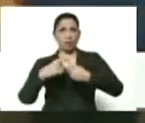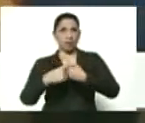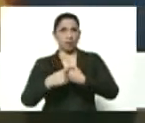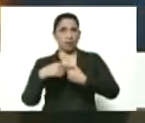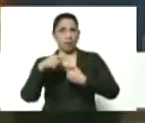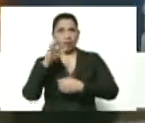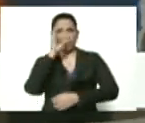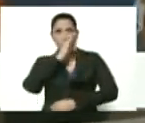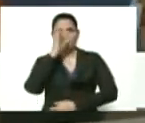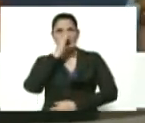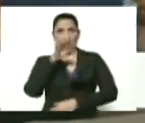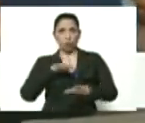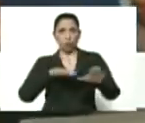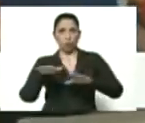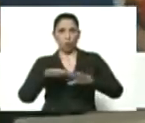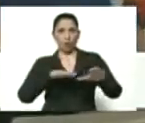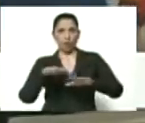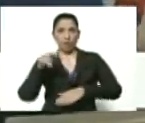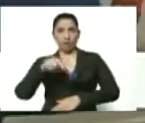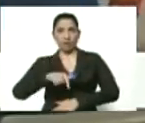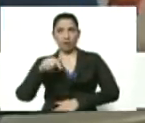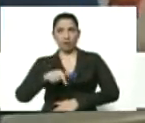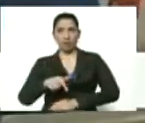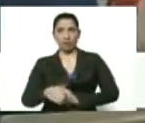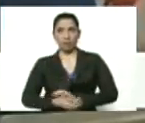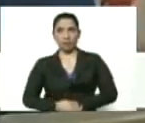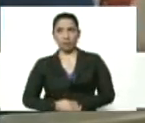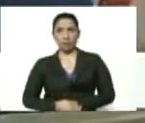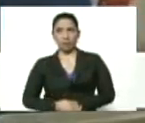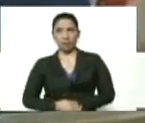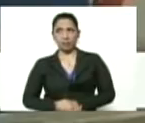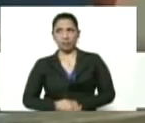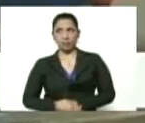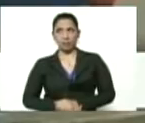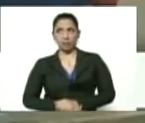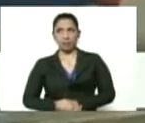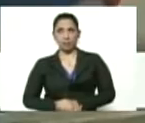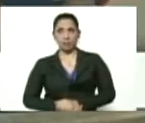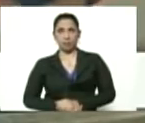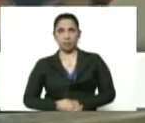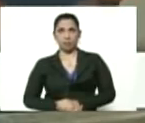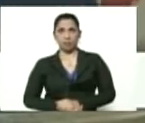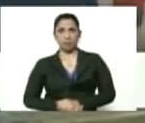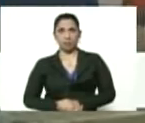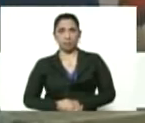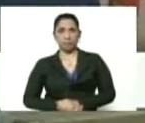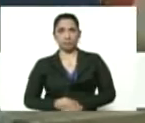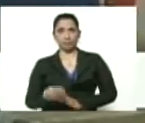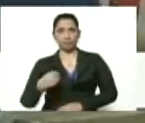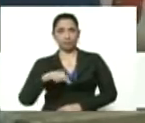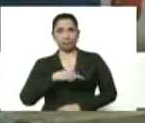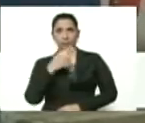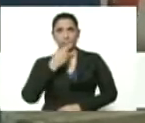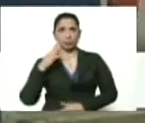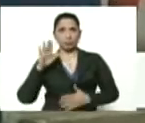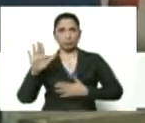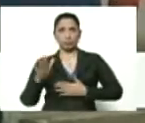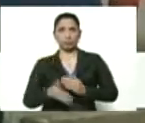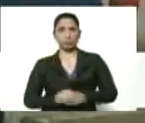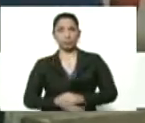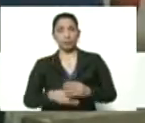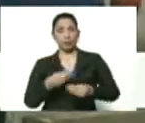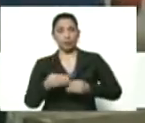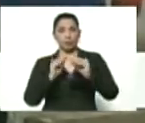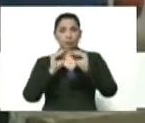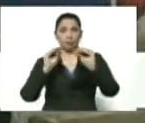Porcino de Cogede. Desde aquí, en nombre de todo el pueblo le insistimos, le reiteramos nuestro compromiso y le hacemos el